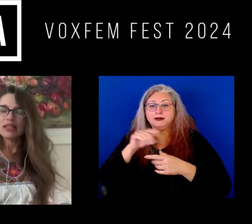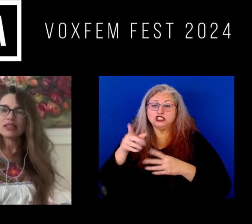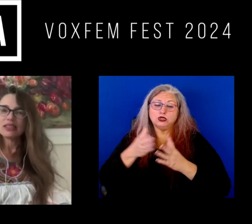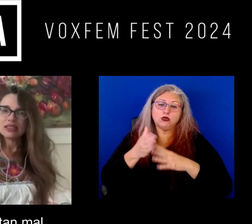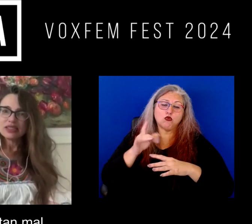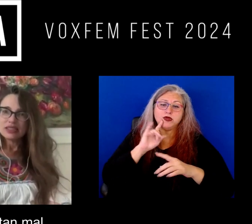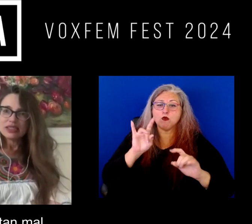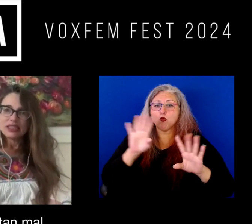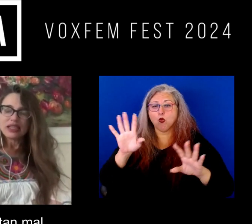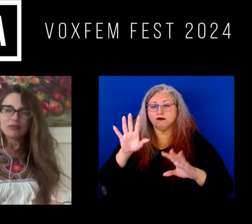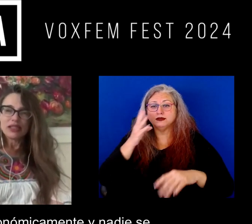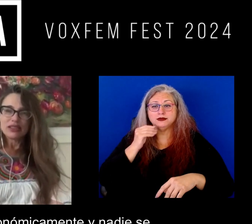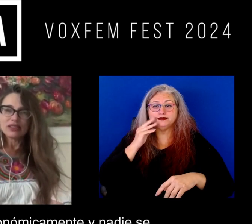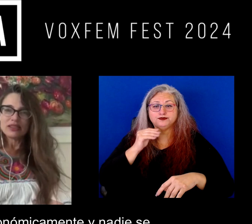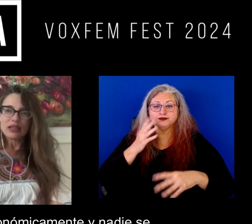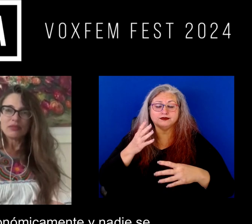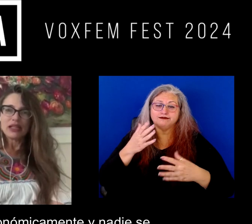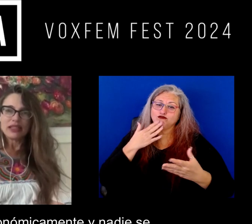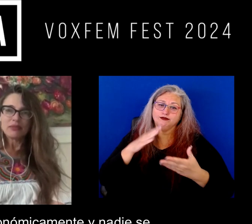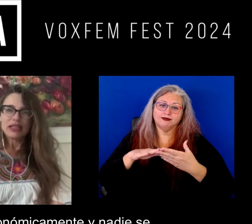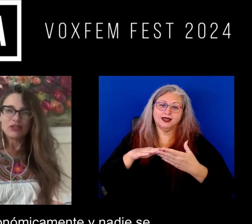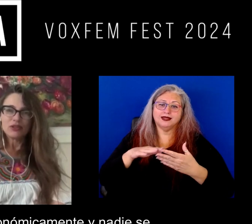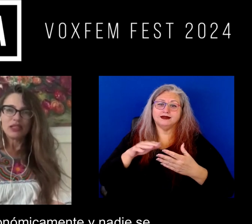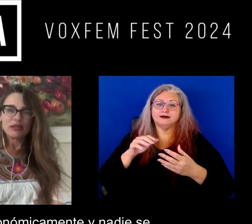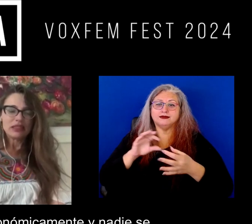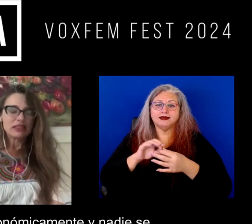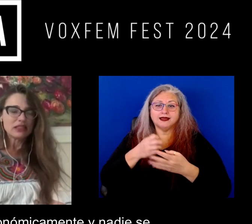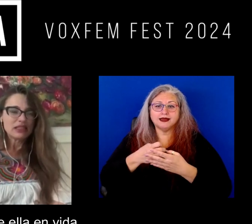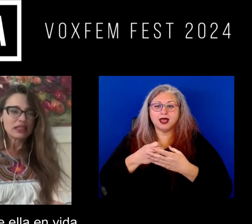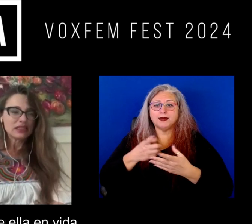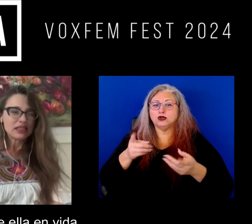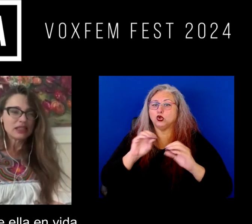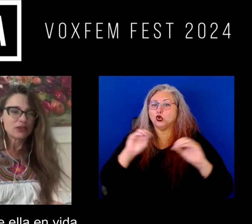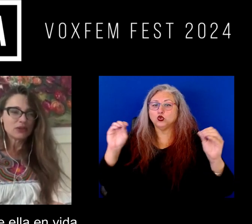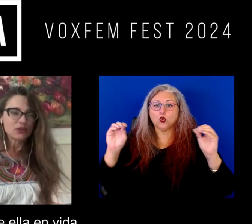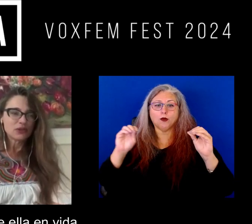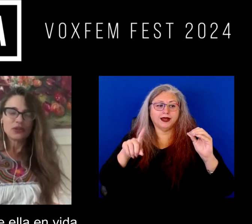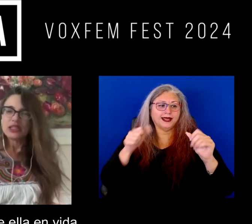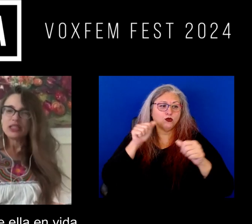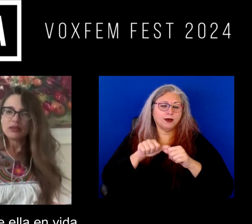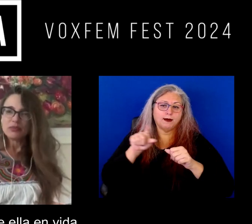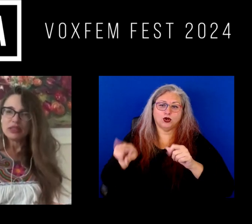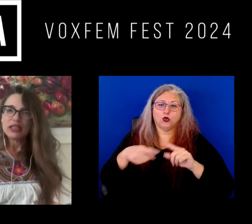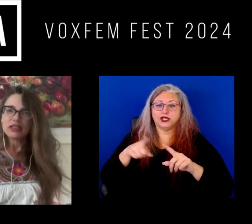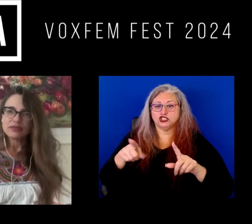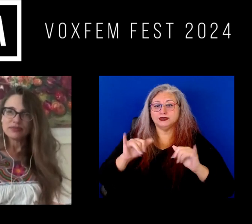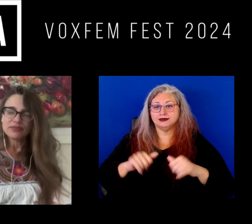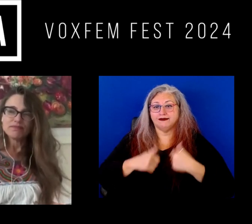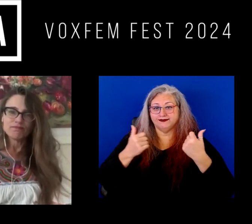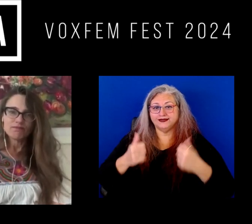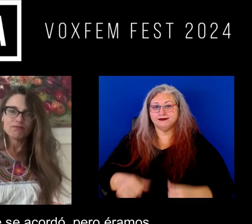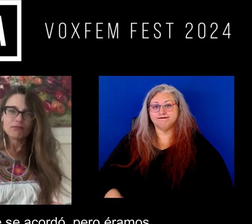tan mal sí tan mal tan mal tan mal económicamente y nadie se acordó de ella en vida